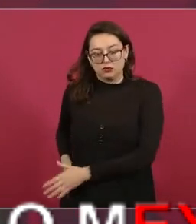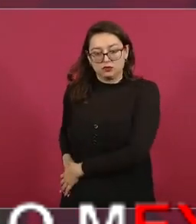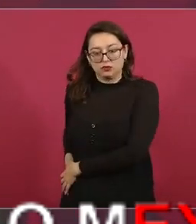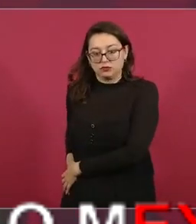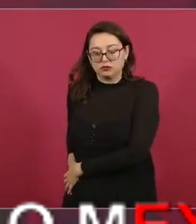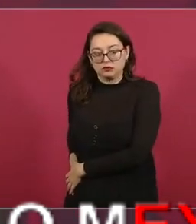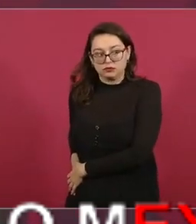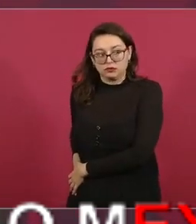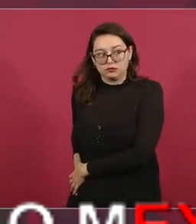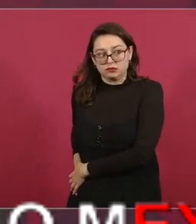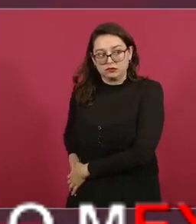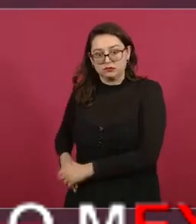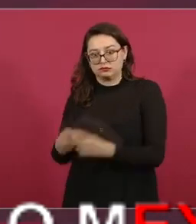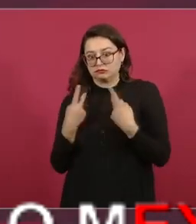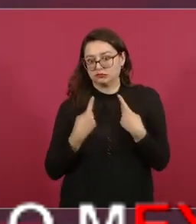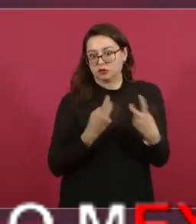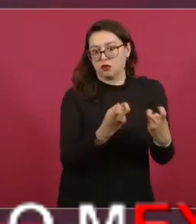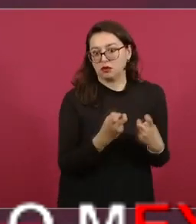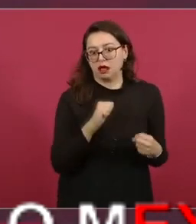cuidando la cartera